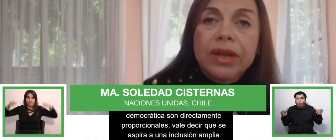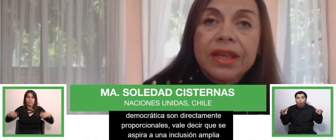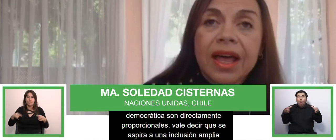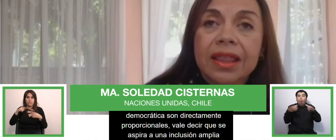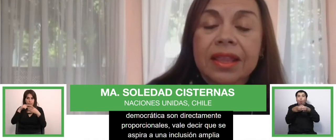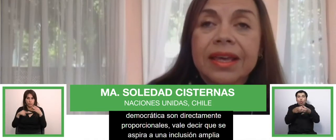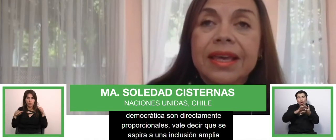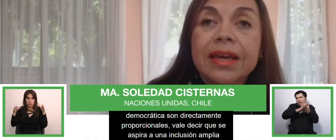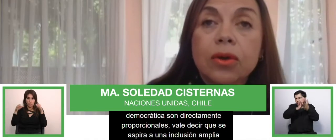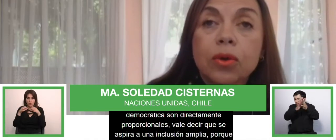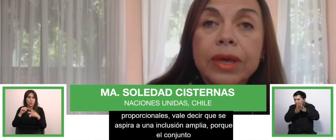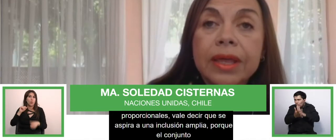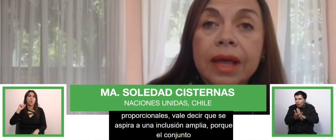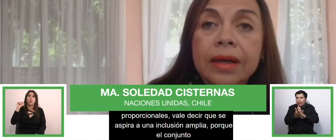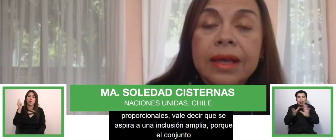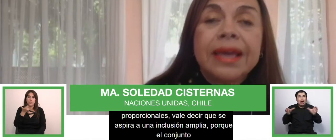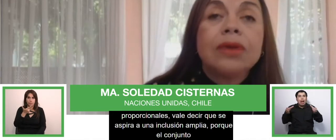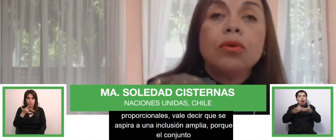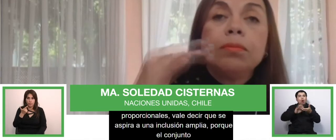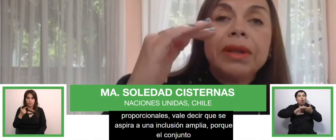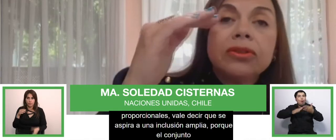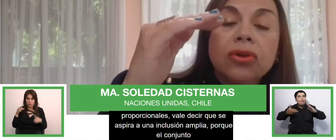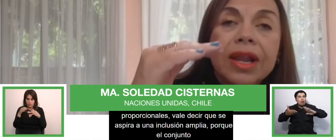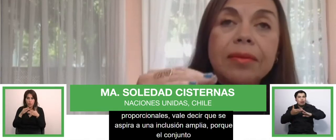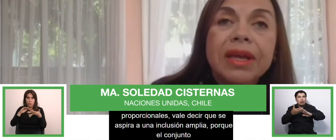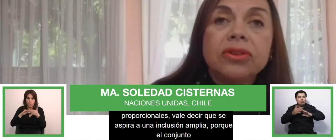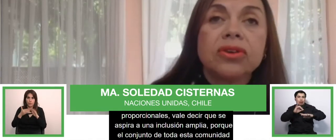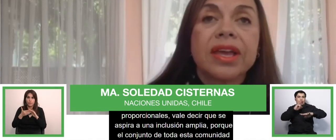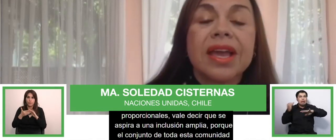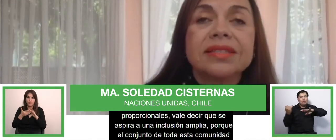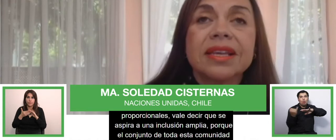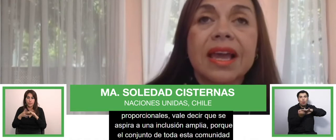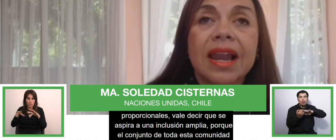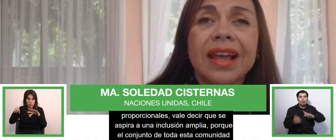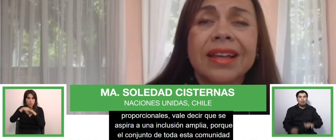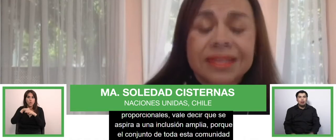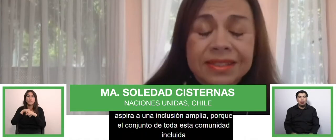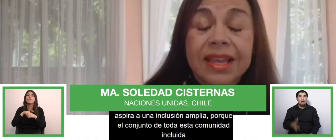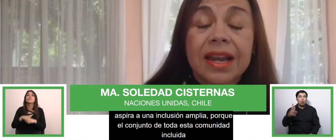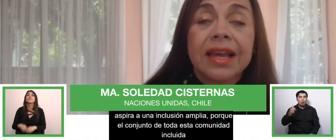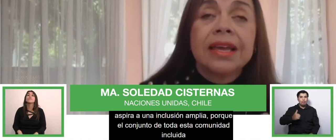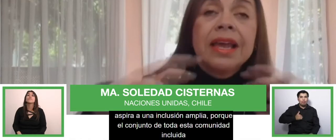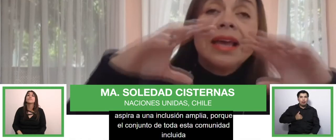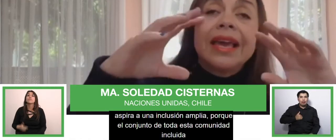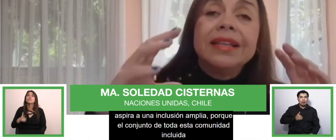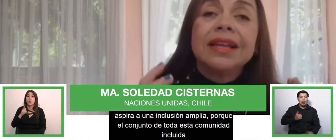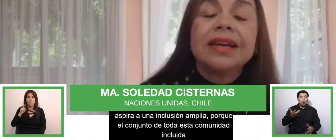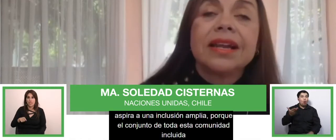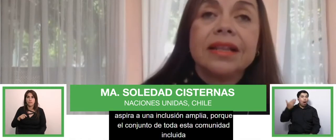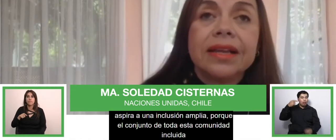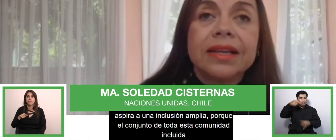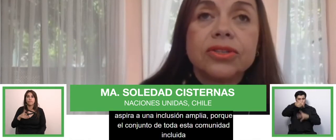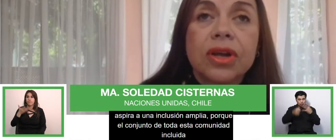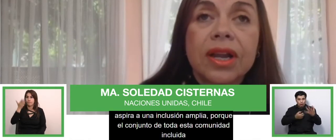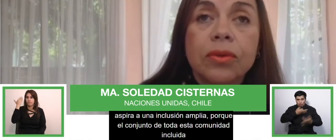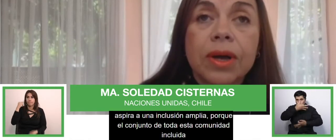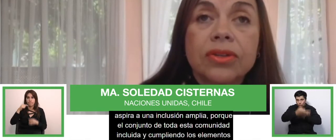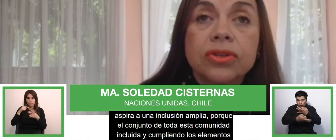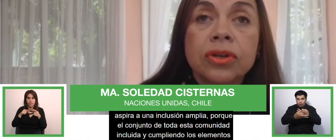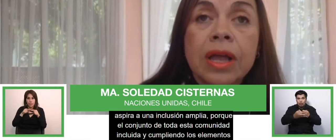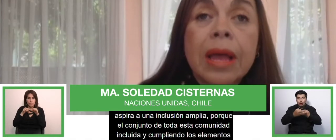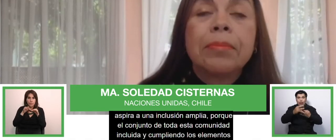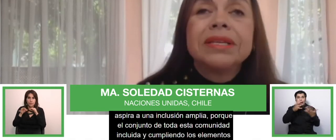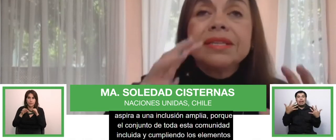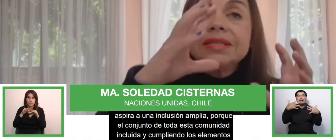comunidad incluida y cumpliendo los elementos que ya señalé que integran el derecho a la